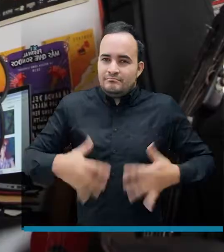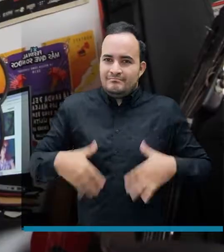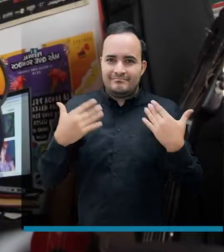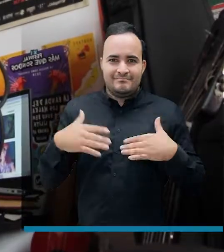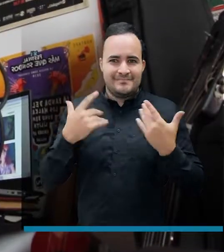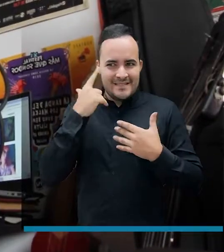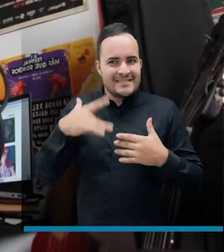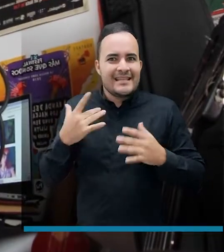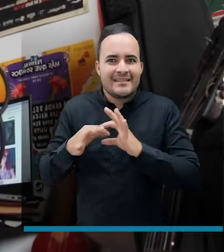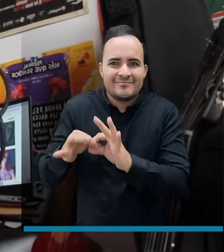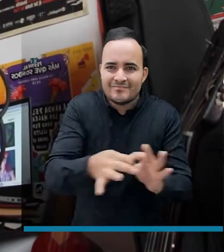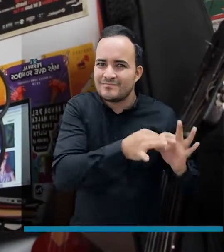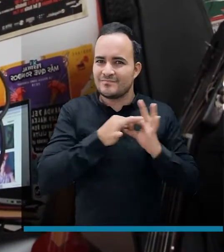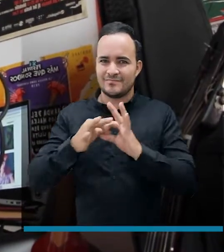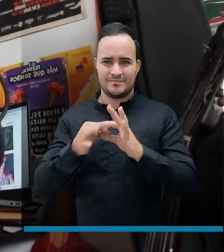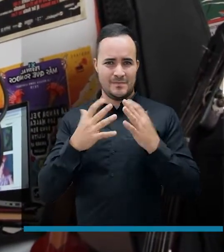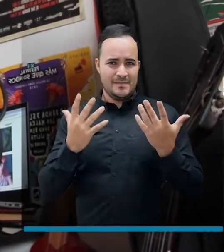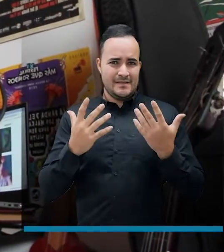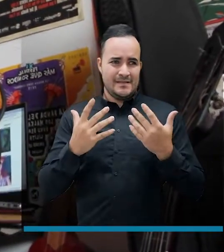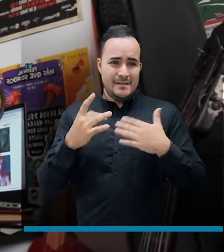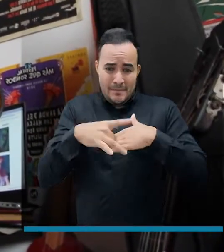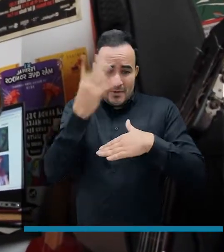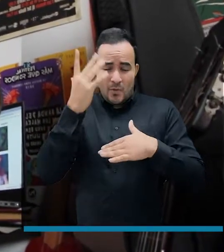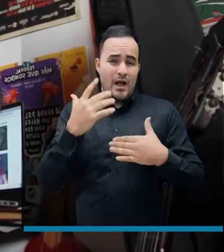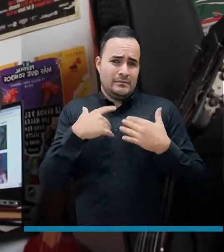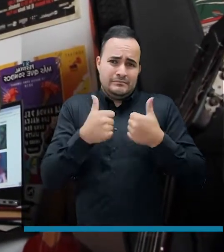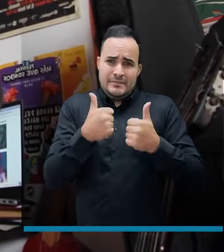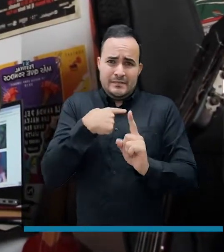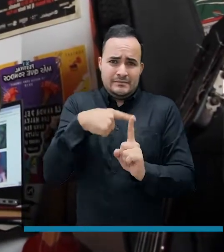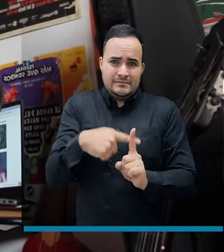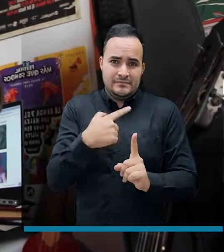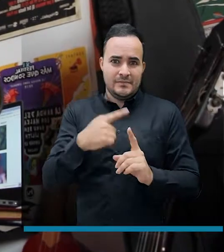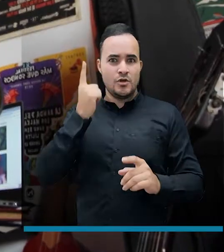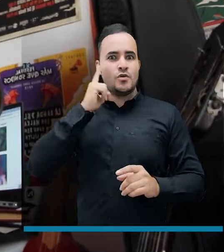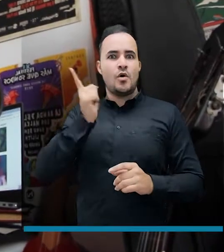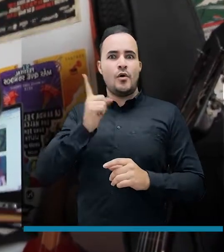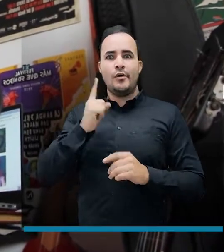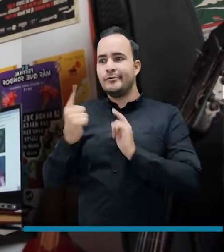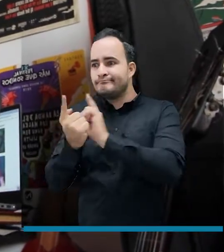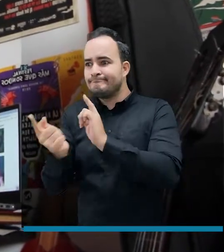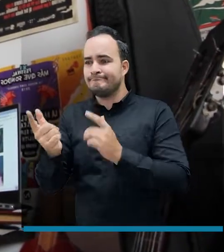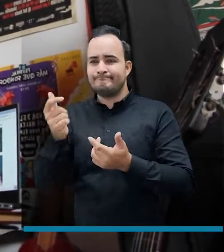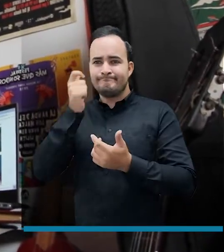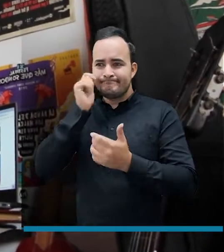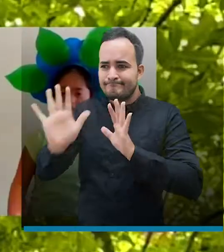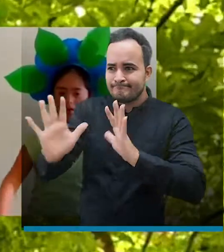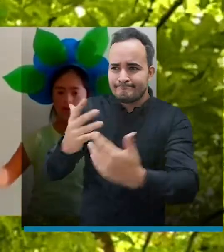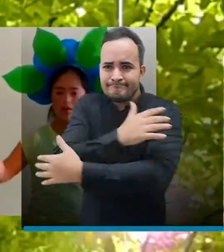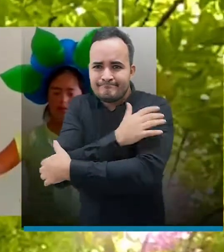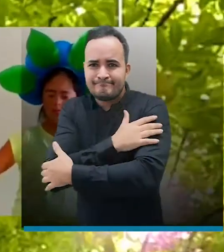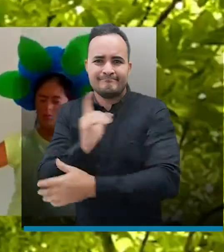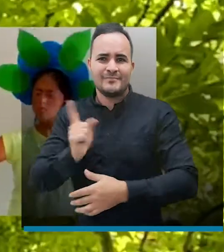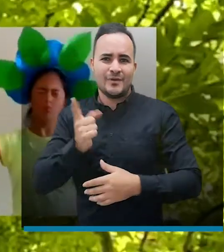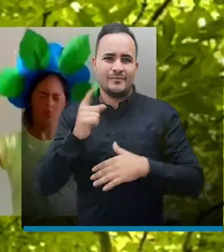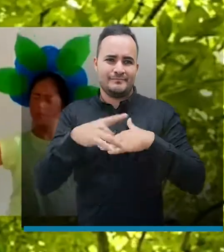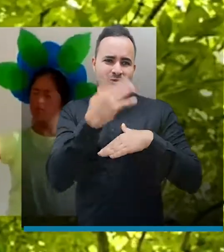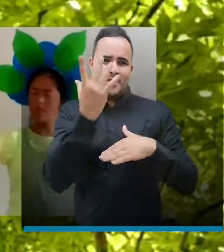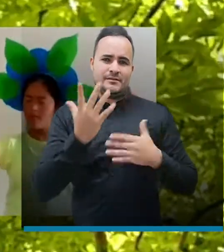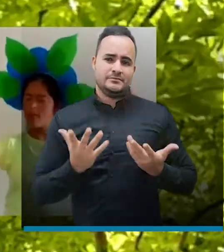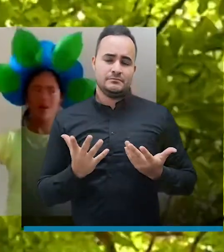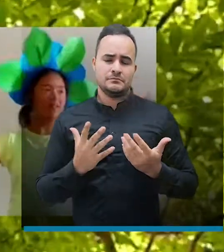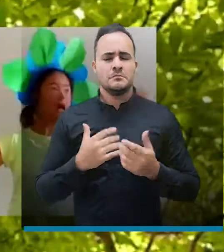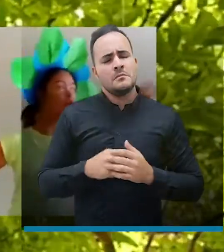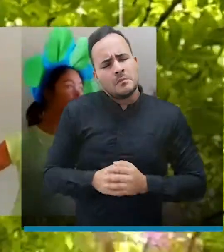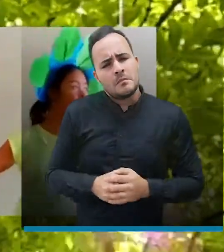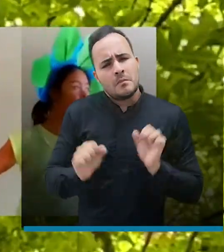porque era esa forma de vernos juntos en un espacio donde no nos podemos ni ver ni tocar. Es